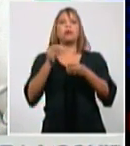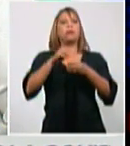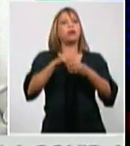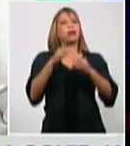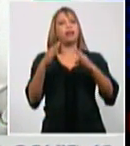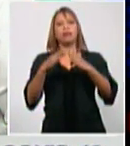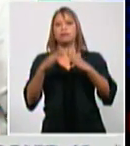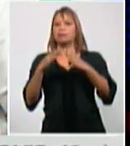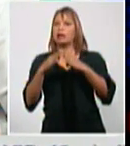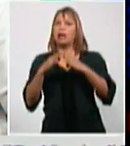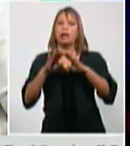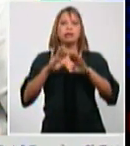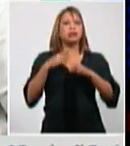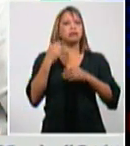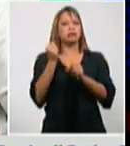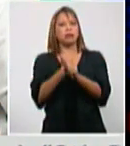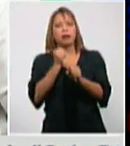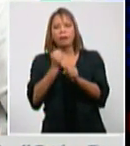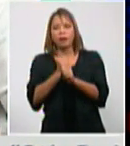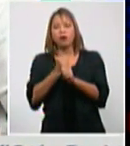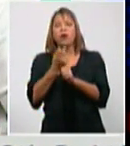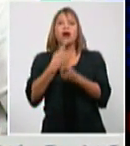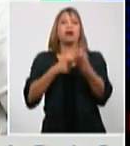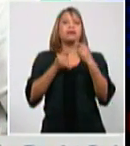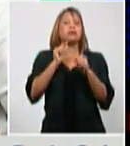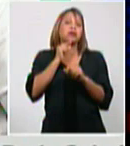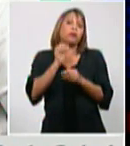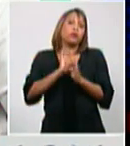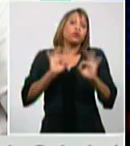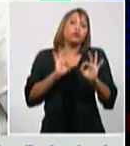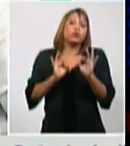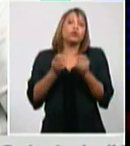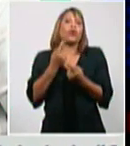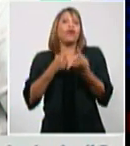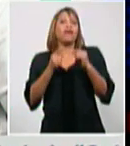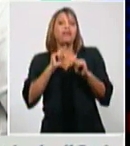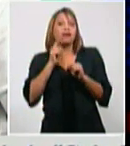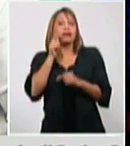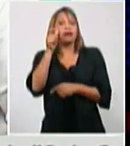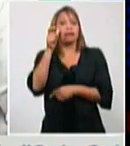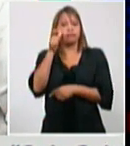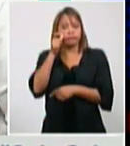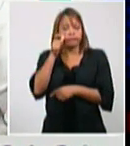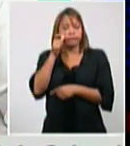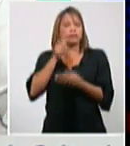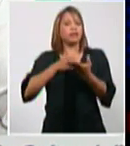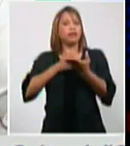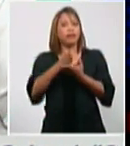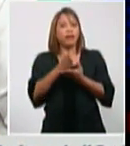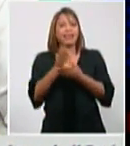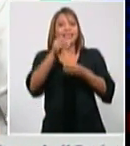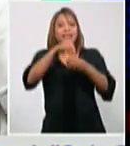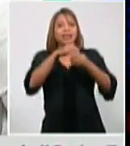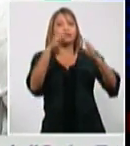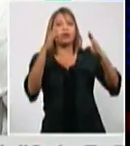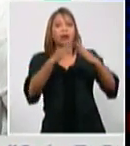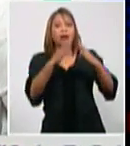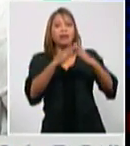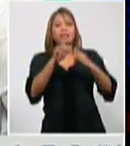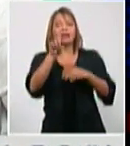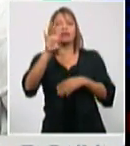pacientes que a lo mejor todavía están en la vigilancia epidemiológica en su domicilio por 14 días